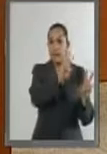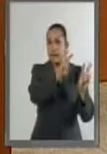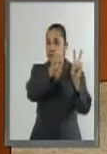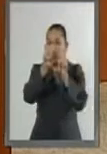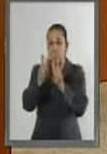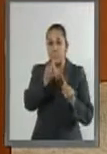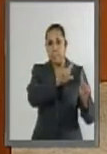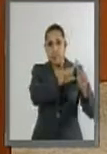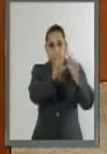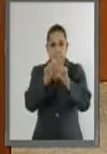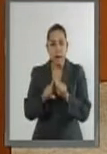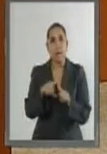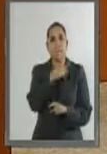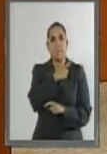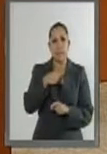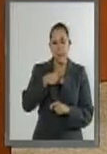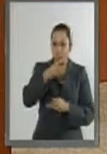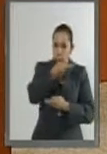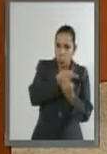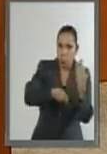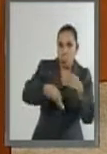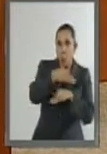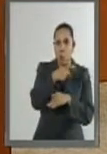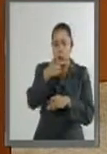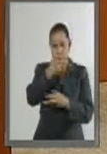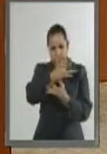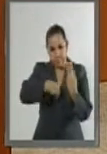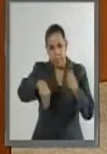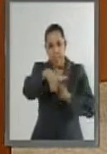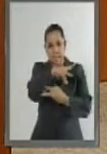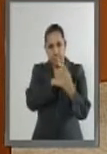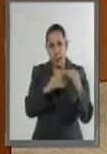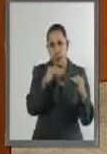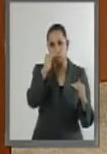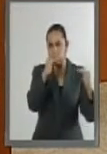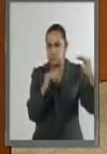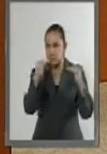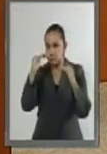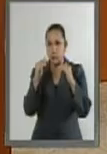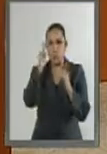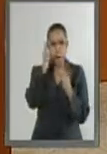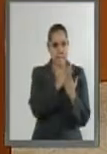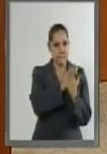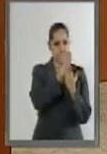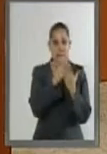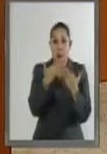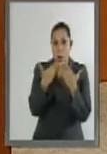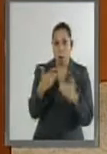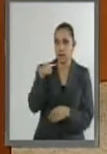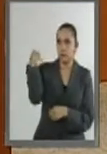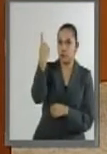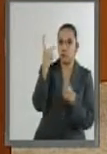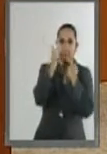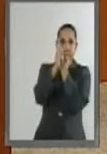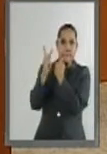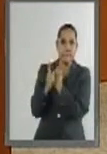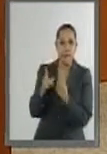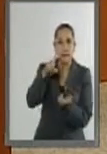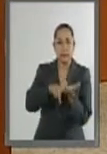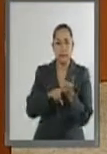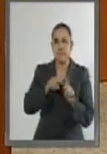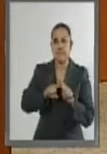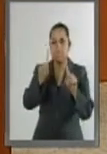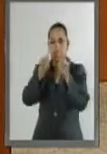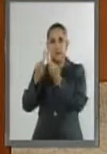la región ante una coyuntura internacional compleja, convulsa y cambiante de la